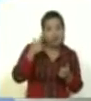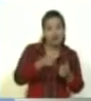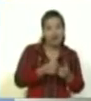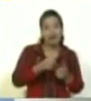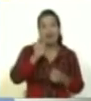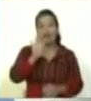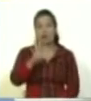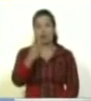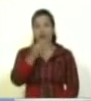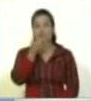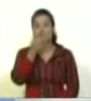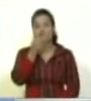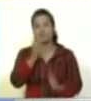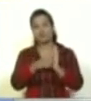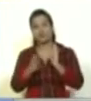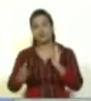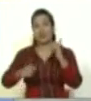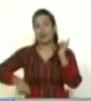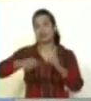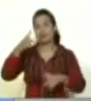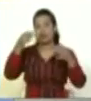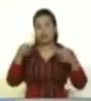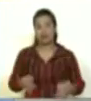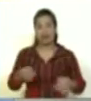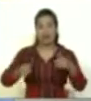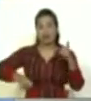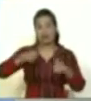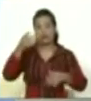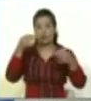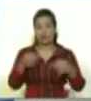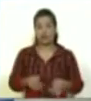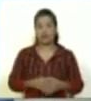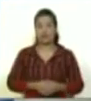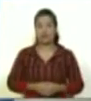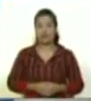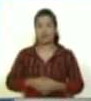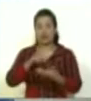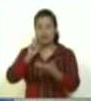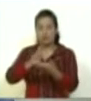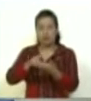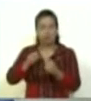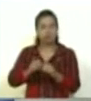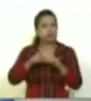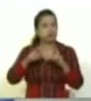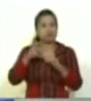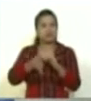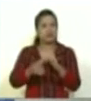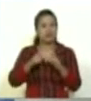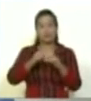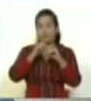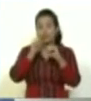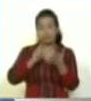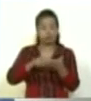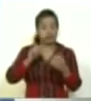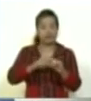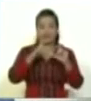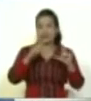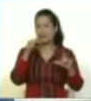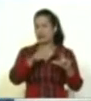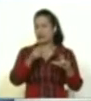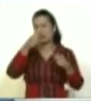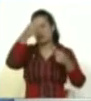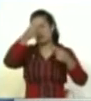las 4 de la tarde. a esperar el lanzamiento en el acto de todas estas ¿Y qué me voy encontrar en esa aplicación? Ahí se va a encontrar una cantidad de cosas extraordinarias.